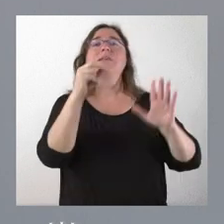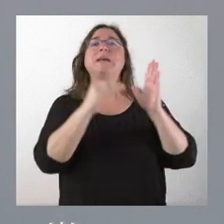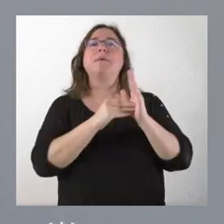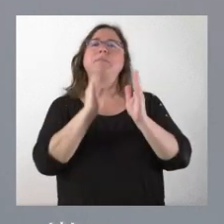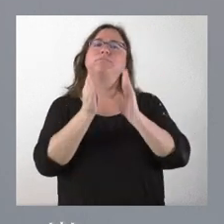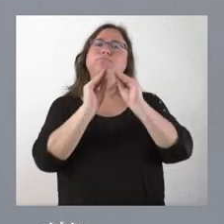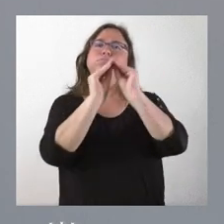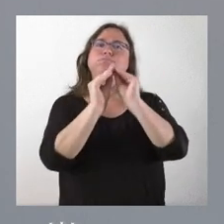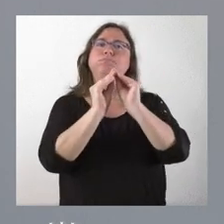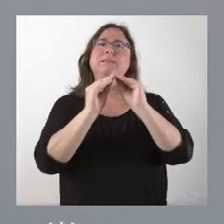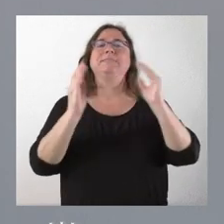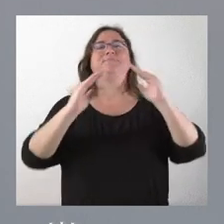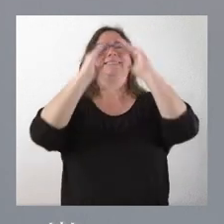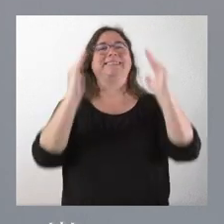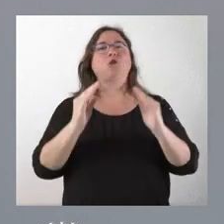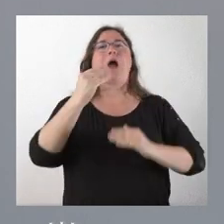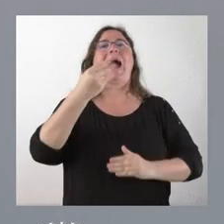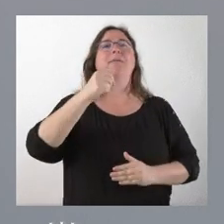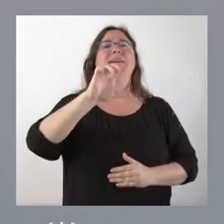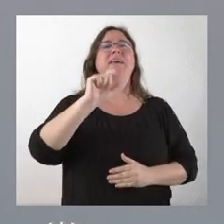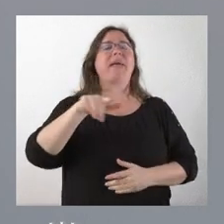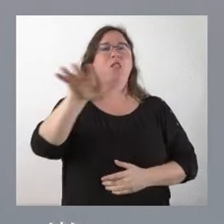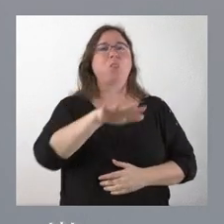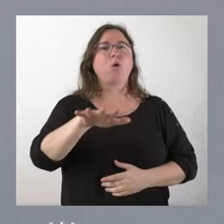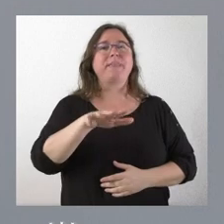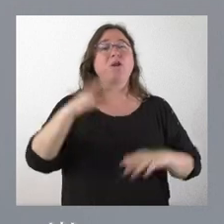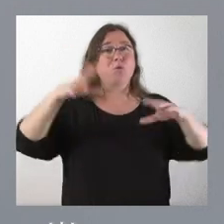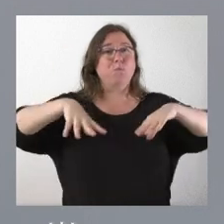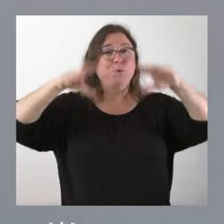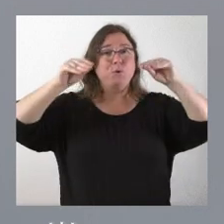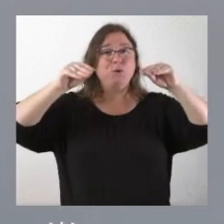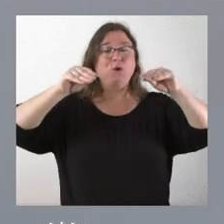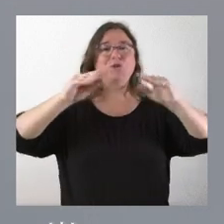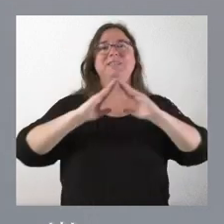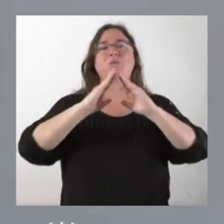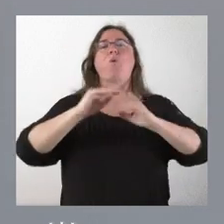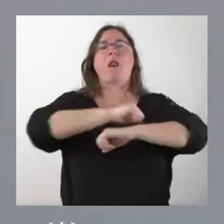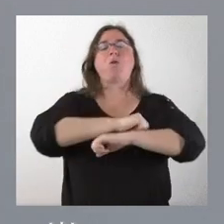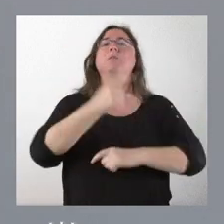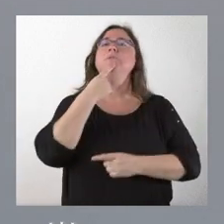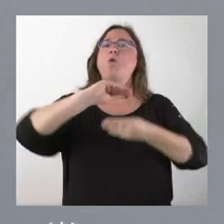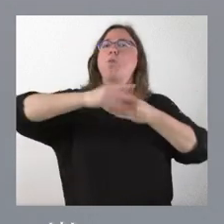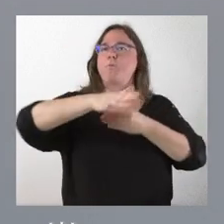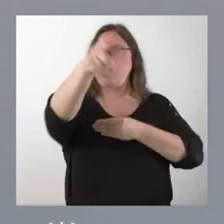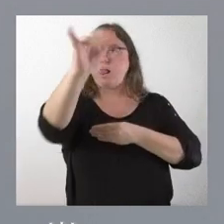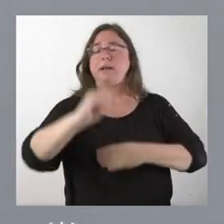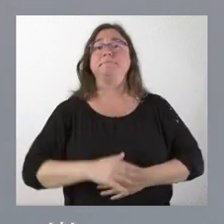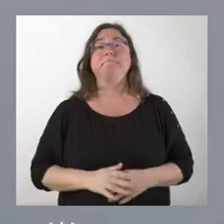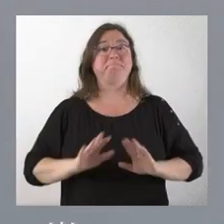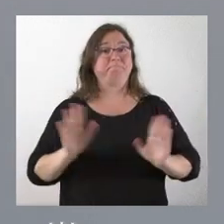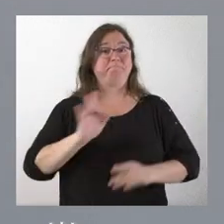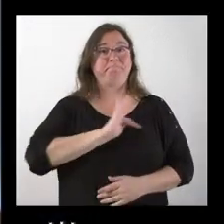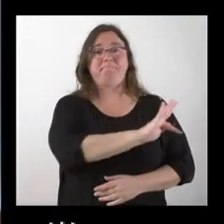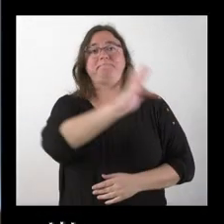restauración del santuario de la Carballeda en Río Negro del Puente en Burgos, de acuerdo con la documentación que todos estén disponibles. Y, sin más, le doy la